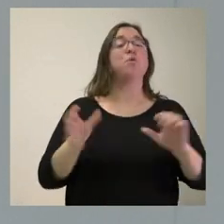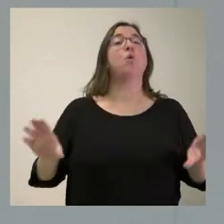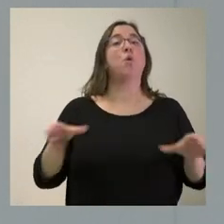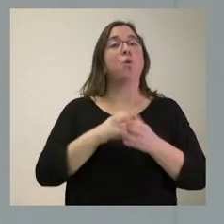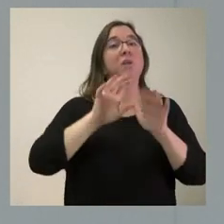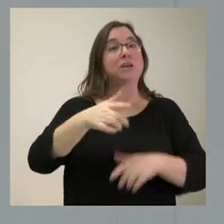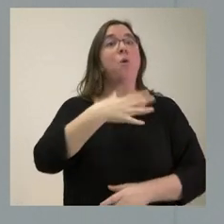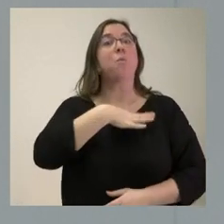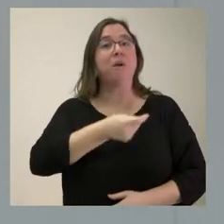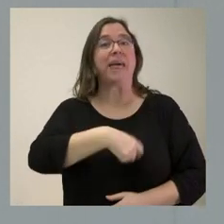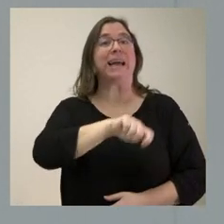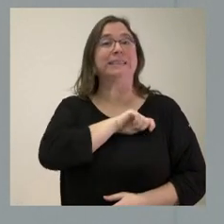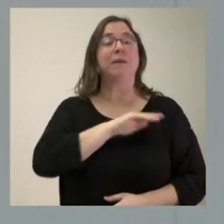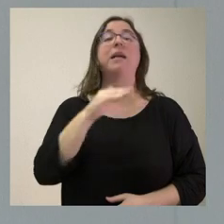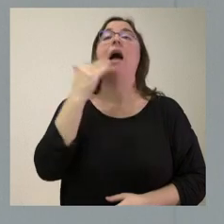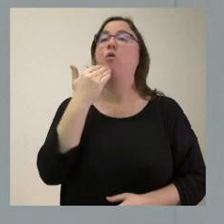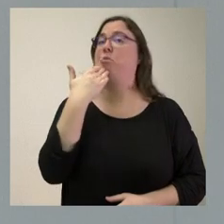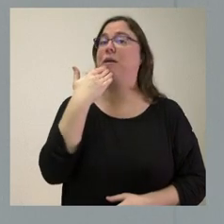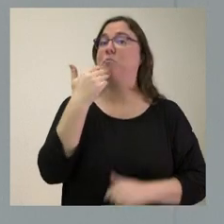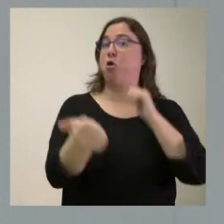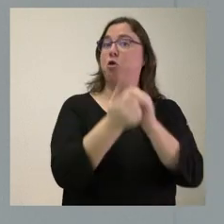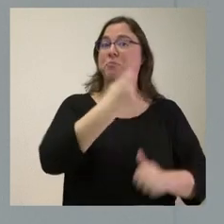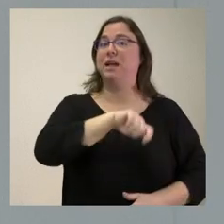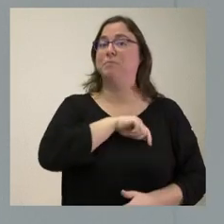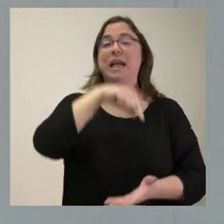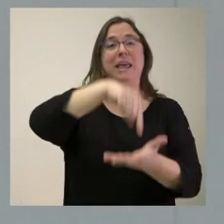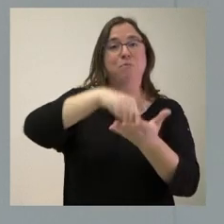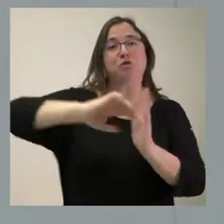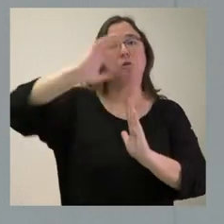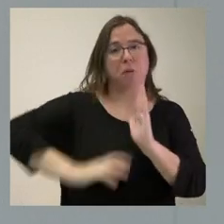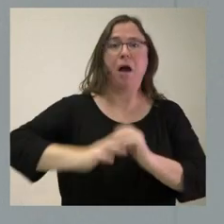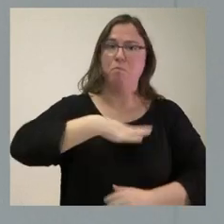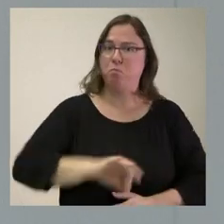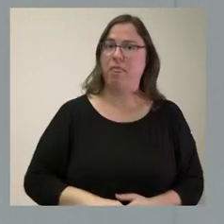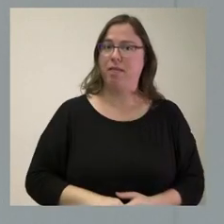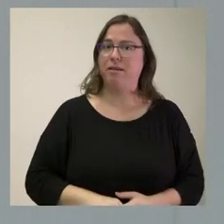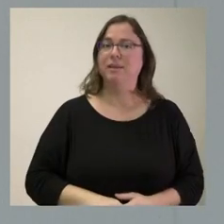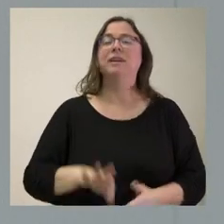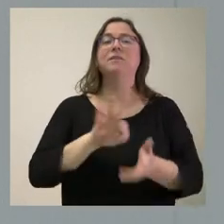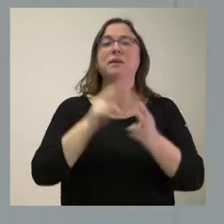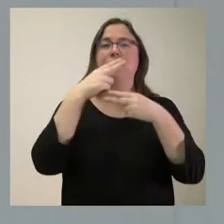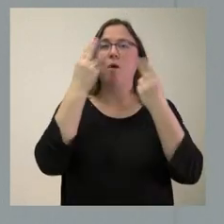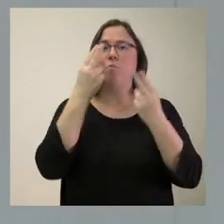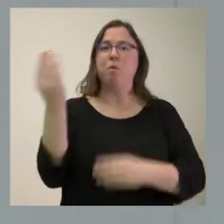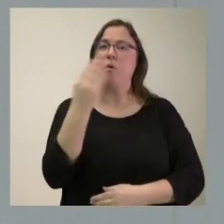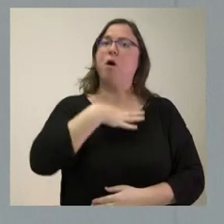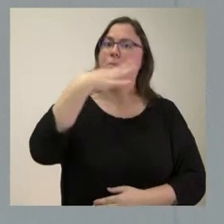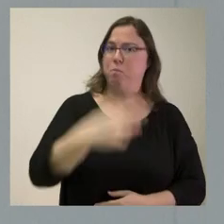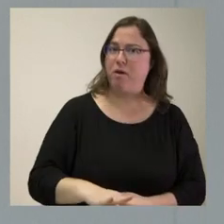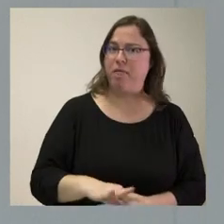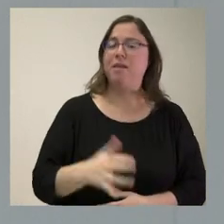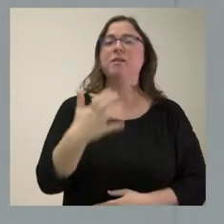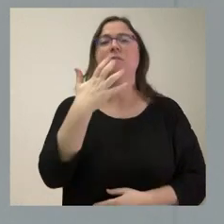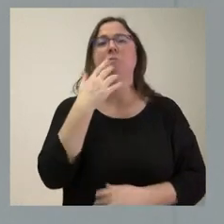de España que también se pueden bajar impuestos. Que también se pueden mejorar los servicios públicos. Que también se pueden tomar